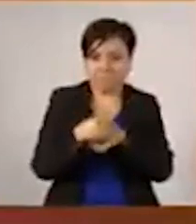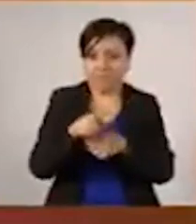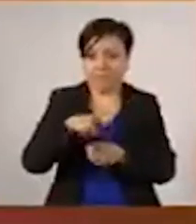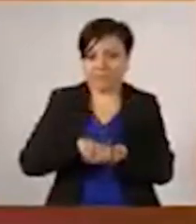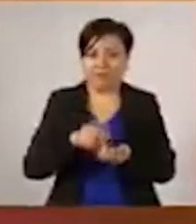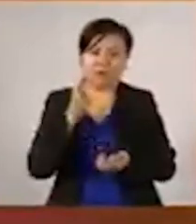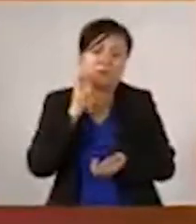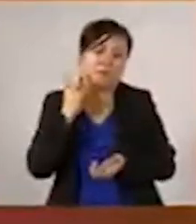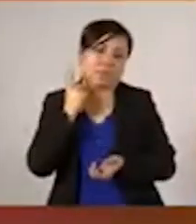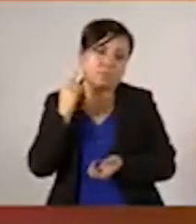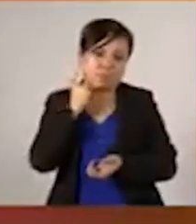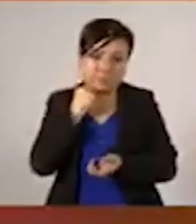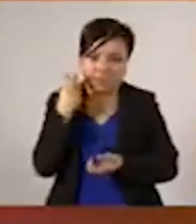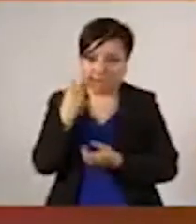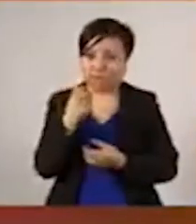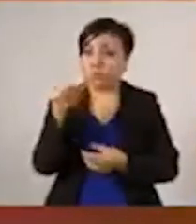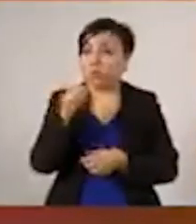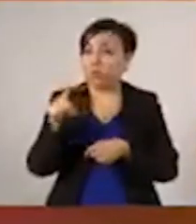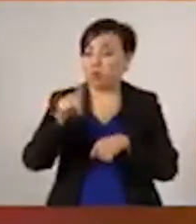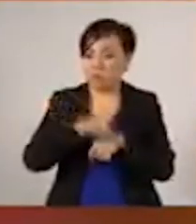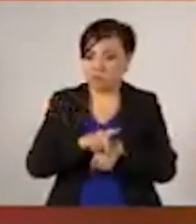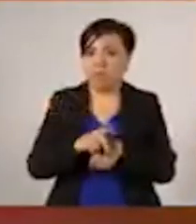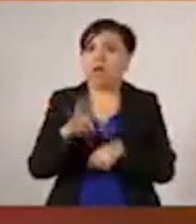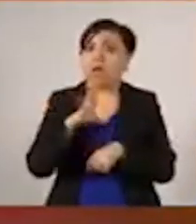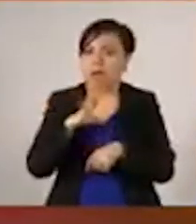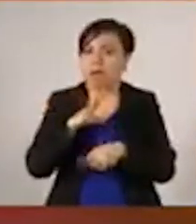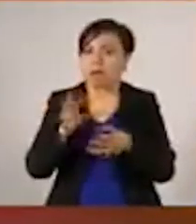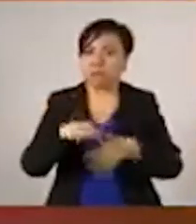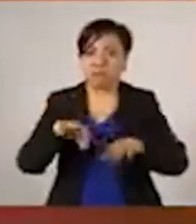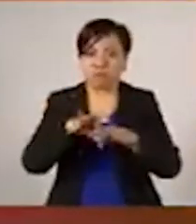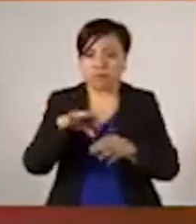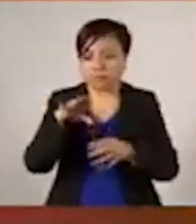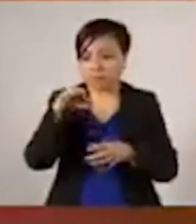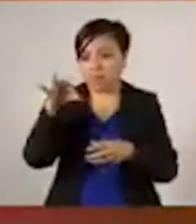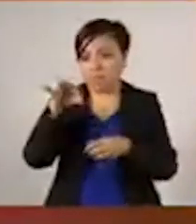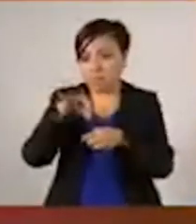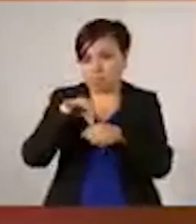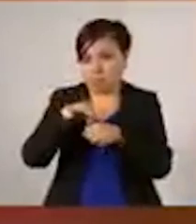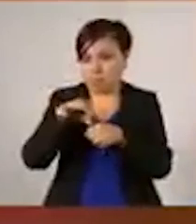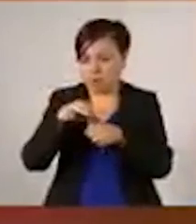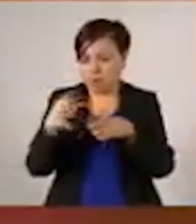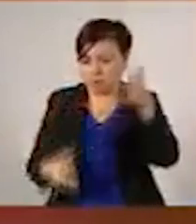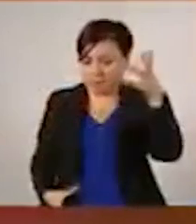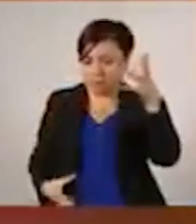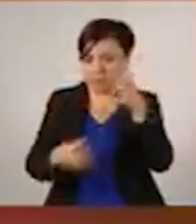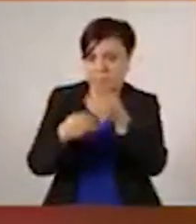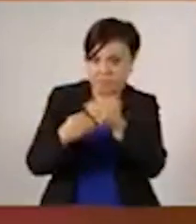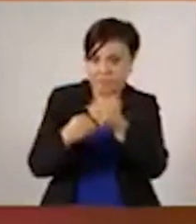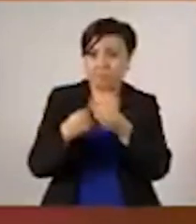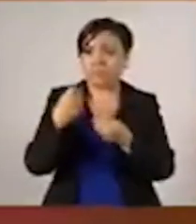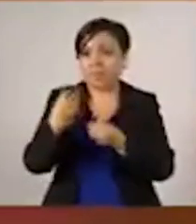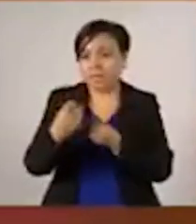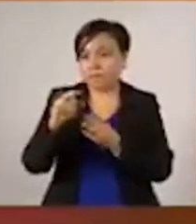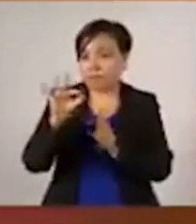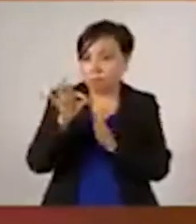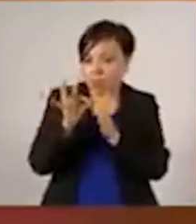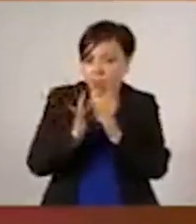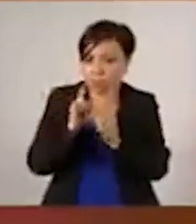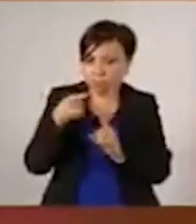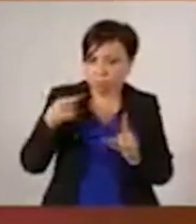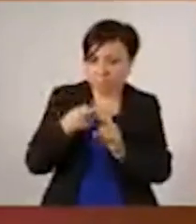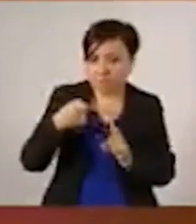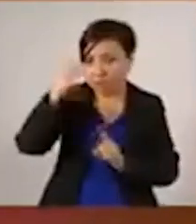Hoy nos ocupamos de votar un significativo número de dictámenes de proposiciones con punto de acuerdo de diversas